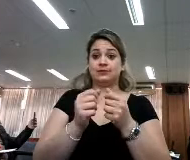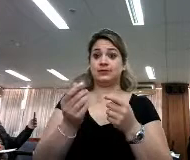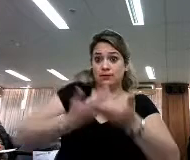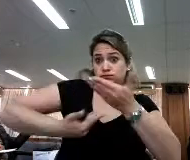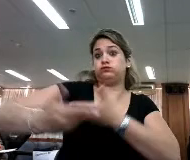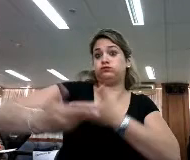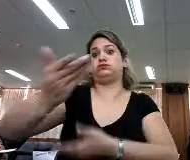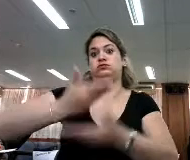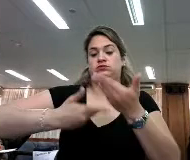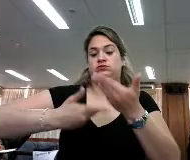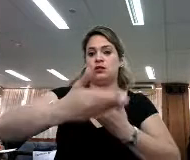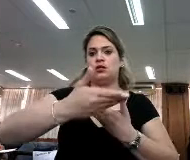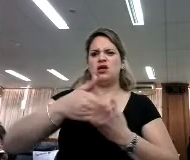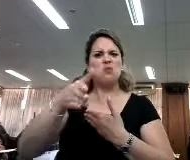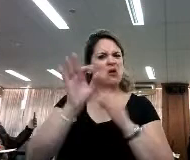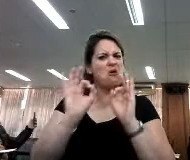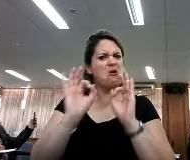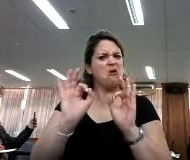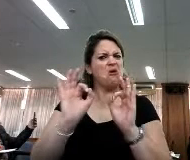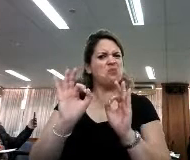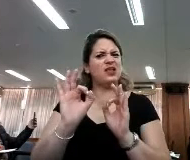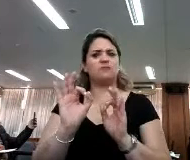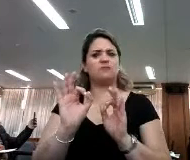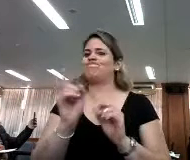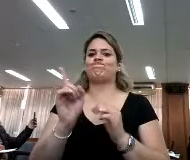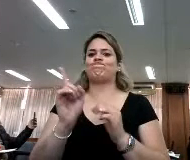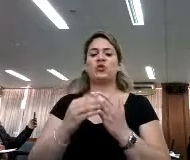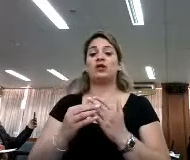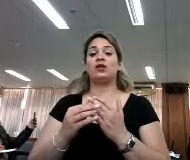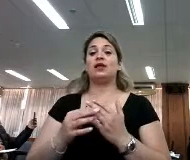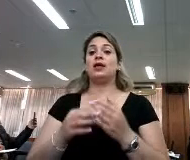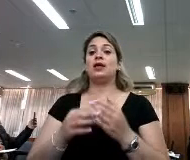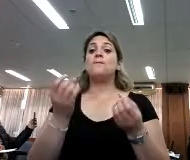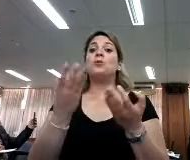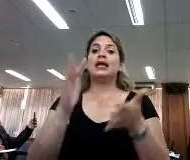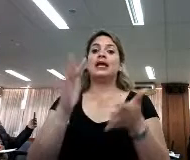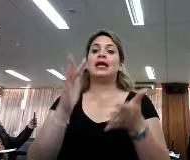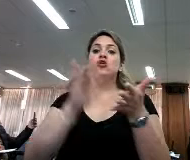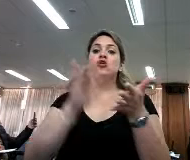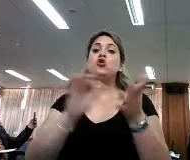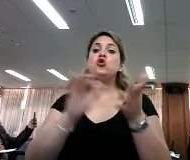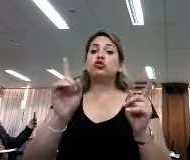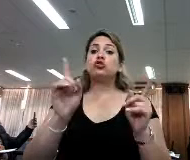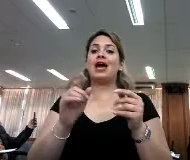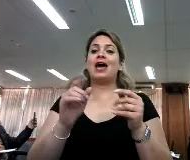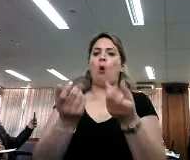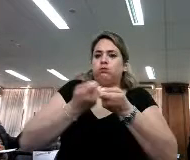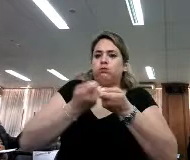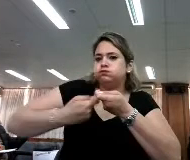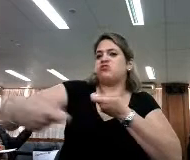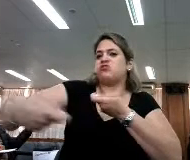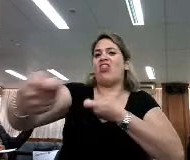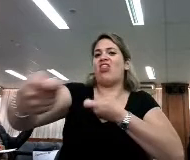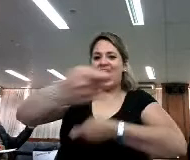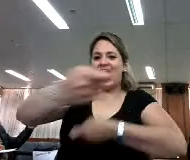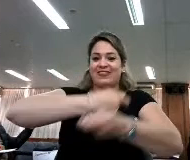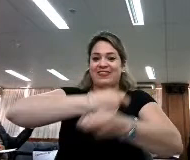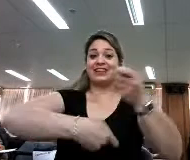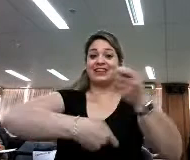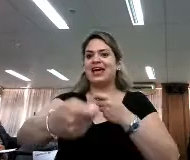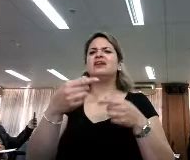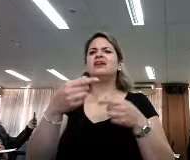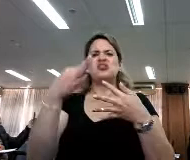Pero no lo es todo, definitivamente la intangibilidad y la elasticidad va mucho más allá de estas